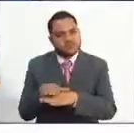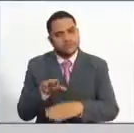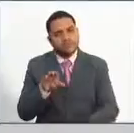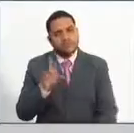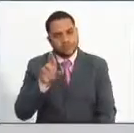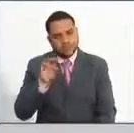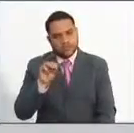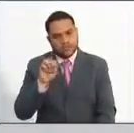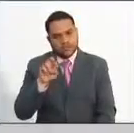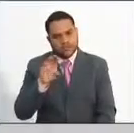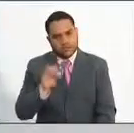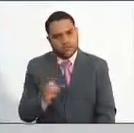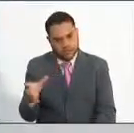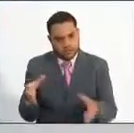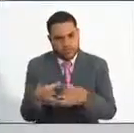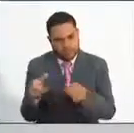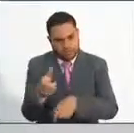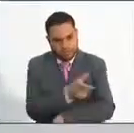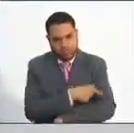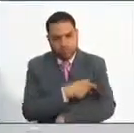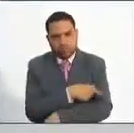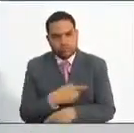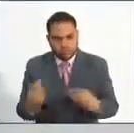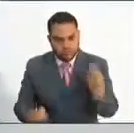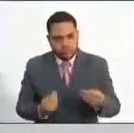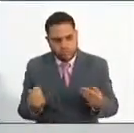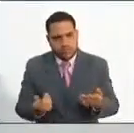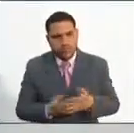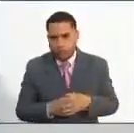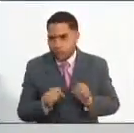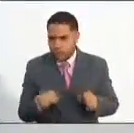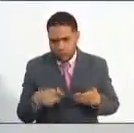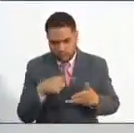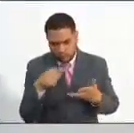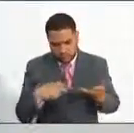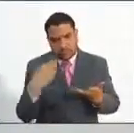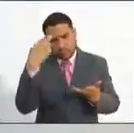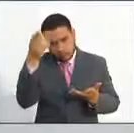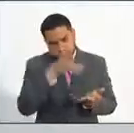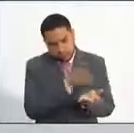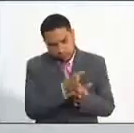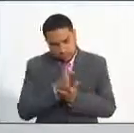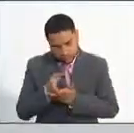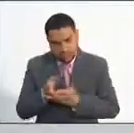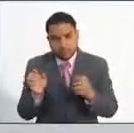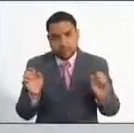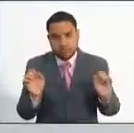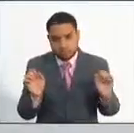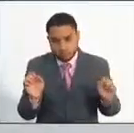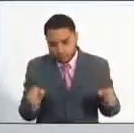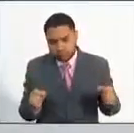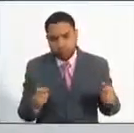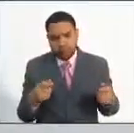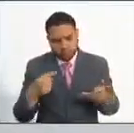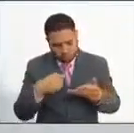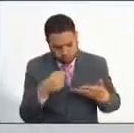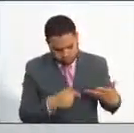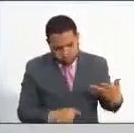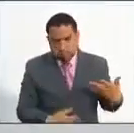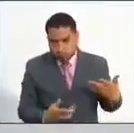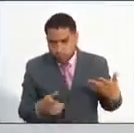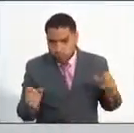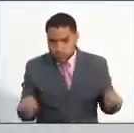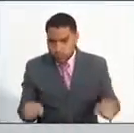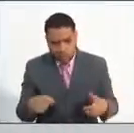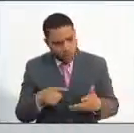Comisión Nacional del Servicio Civil puede incluir todas las profesiones en los requisitos de los empleos que se van a convocar mediante concurso de méritos?